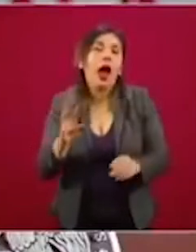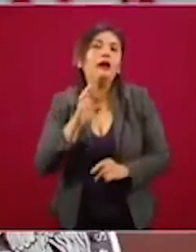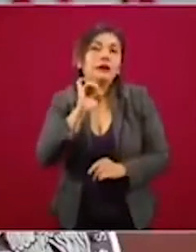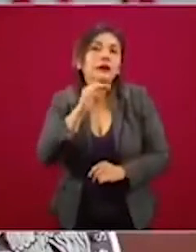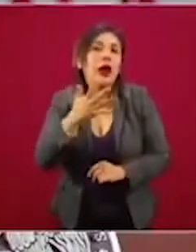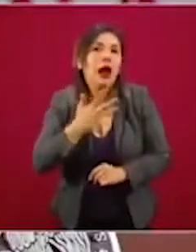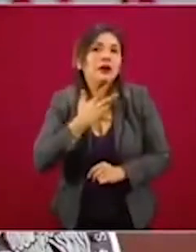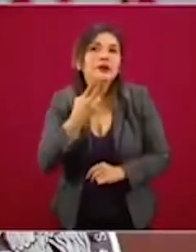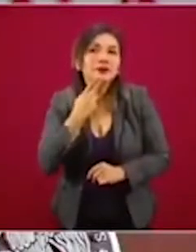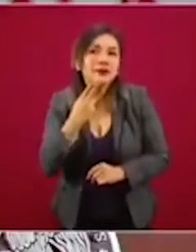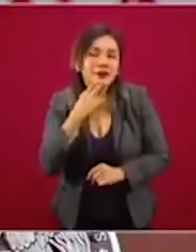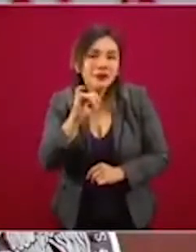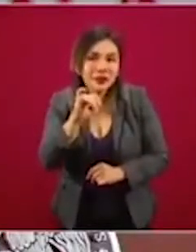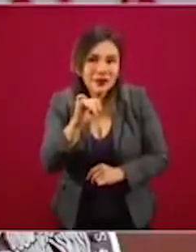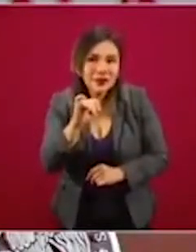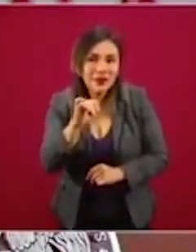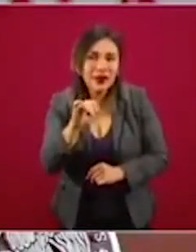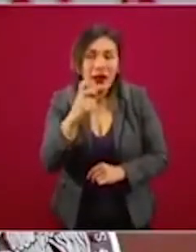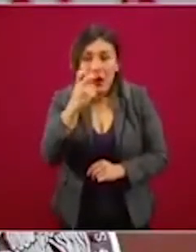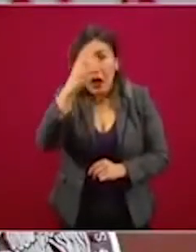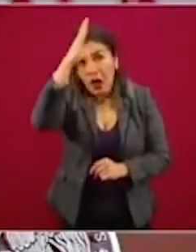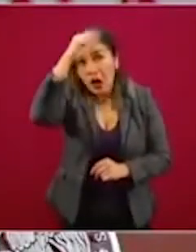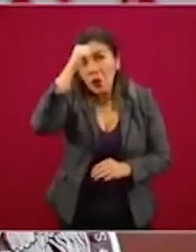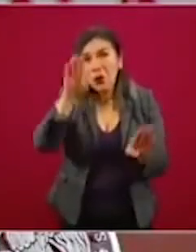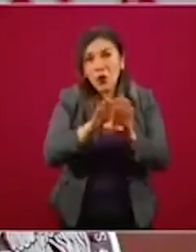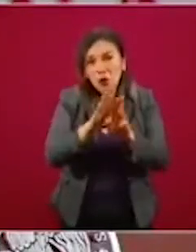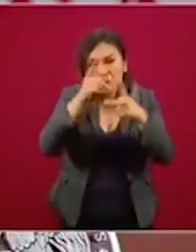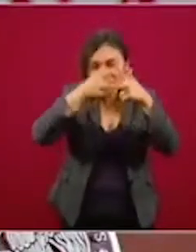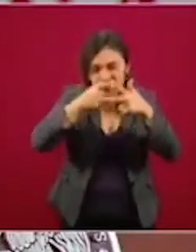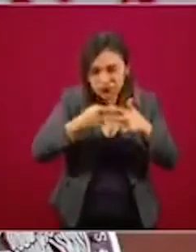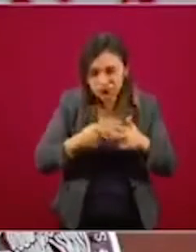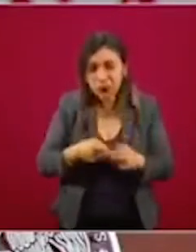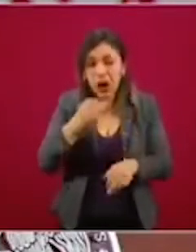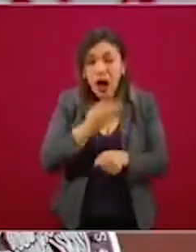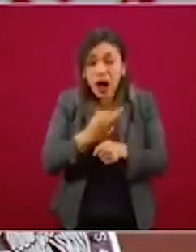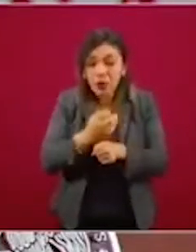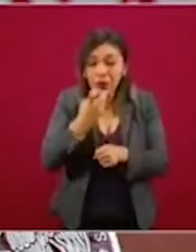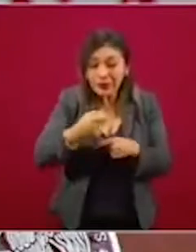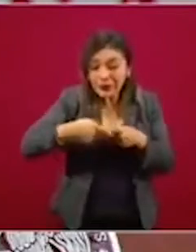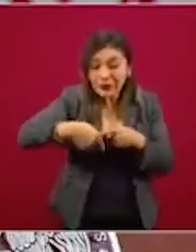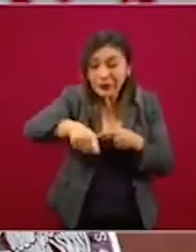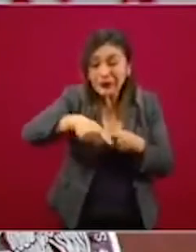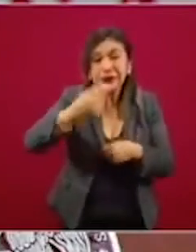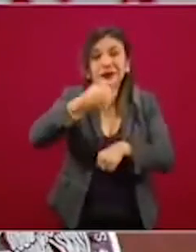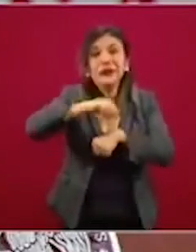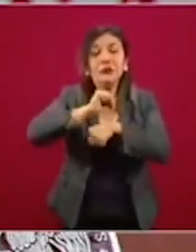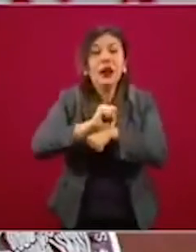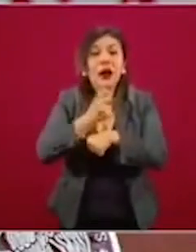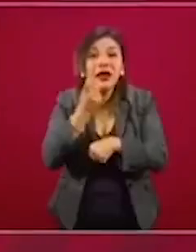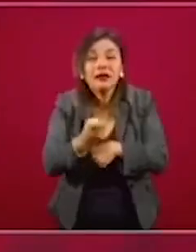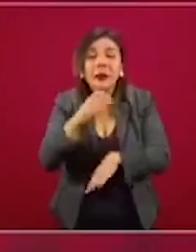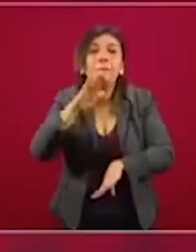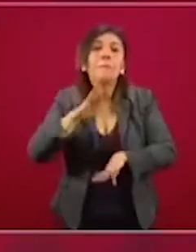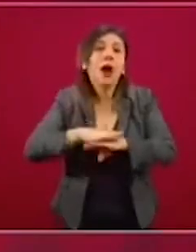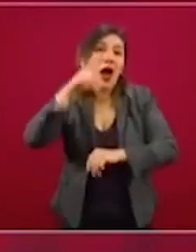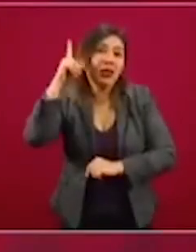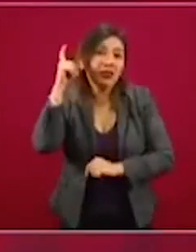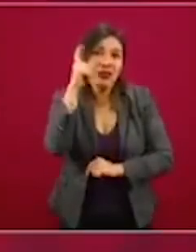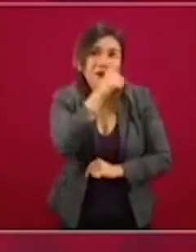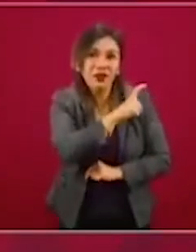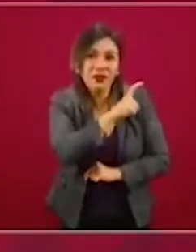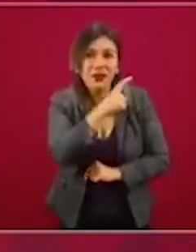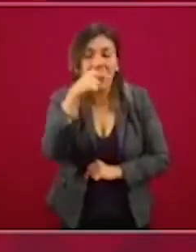Los directivos de las empresas Electra y Coppel decidieron acatar las medidas establecidas en el decreto referente a la emergencia sanitaria